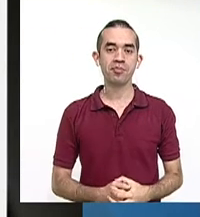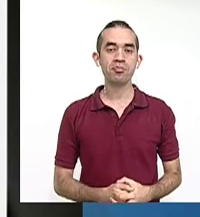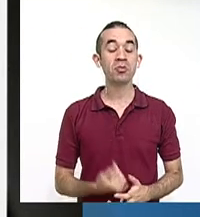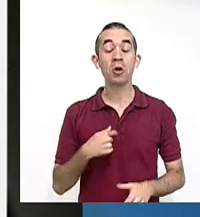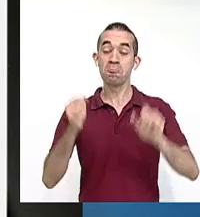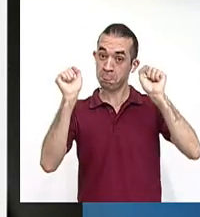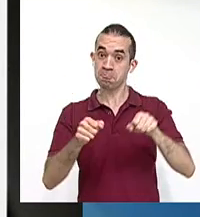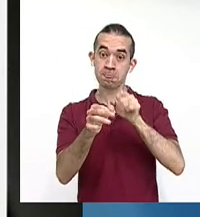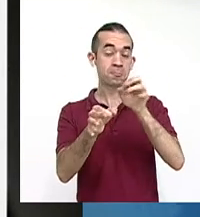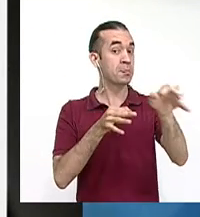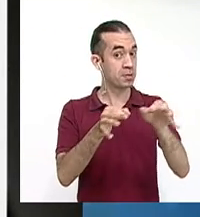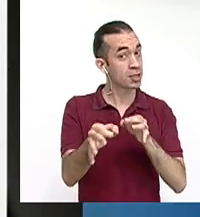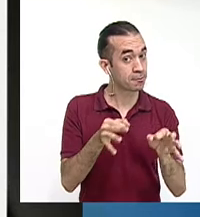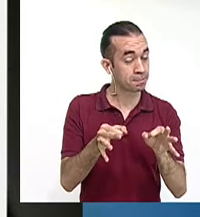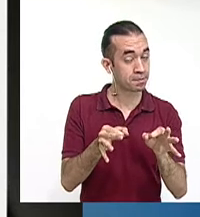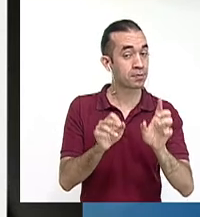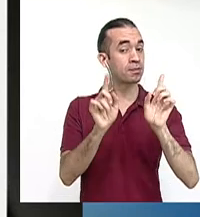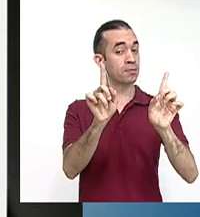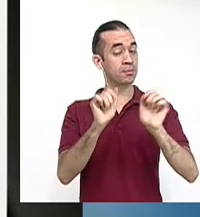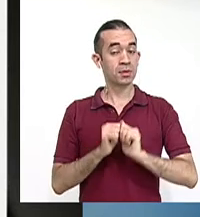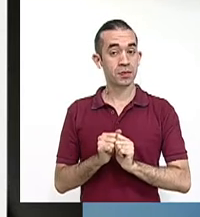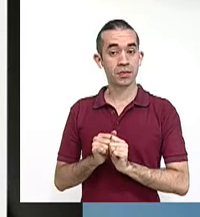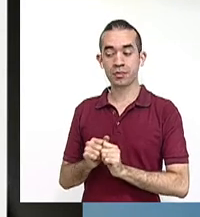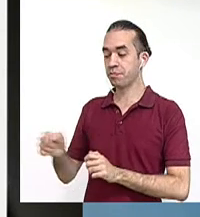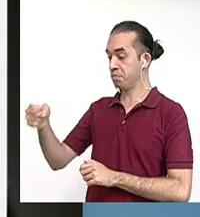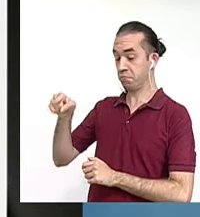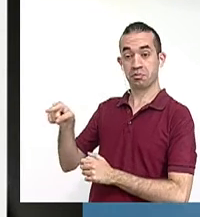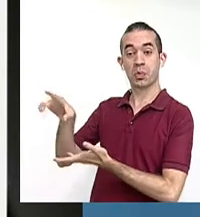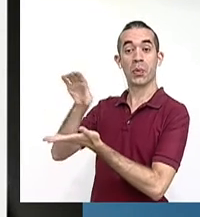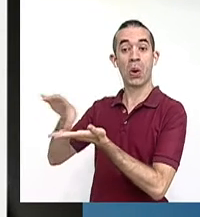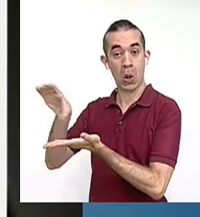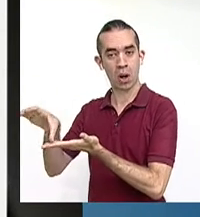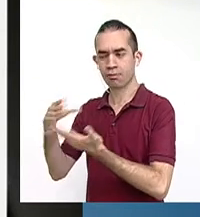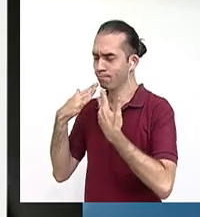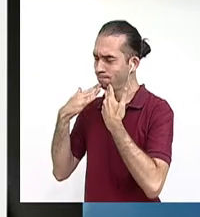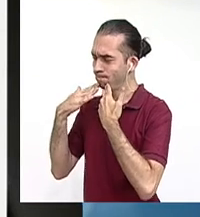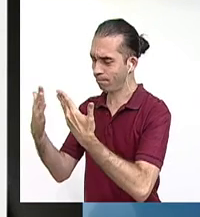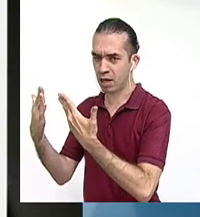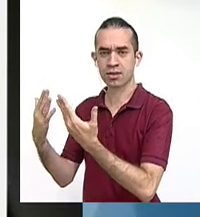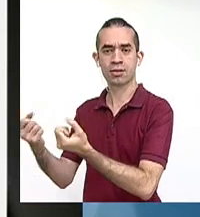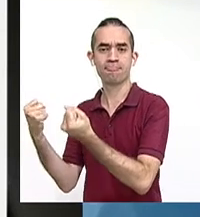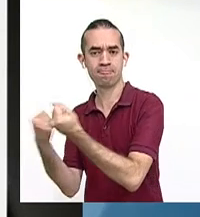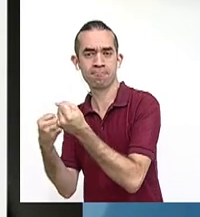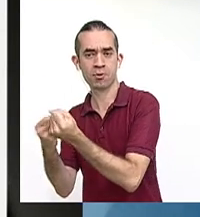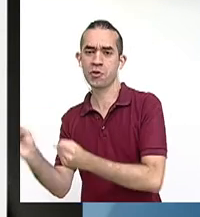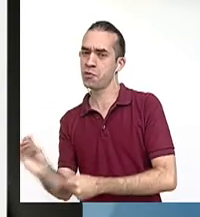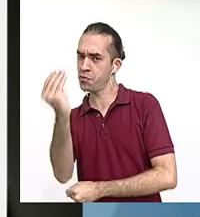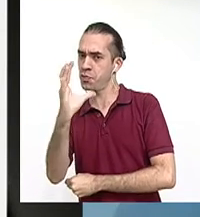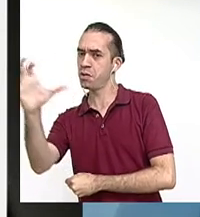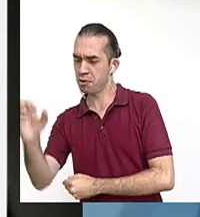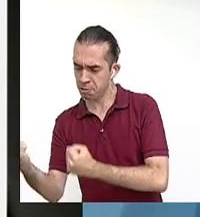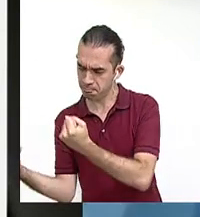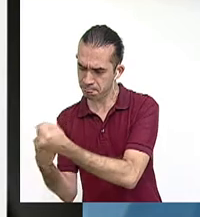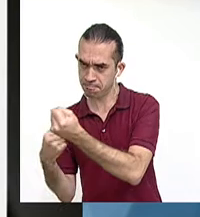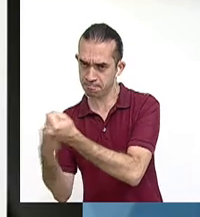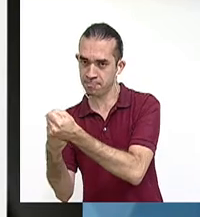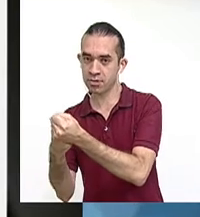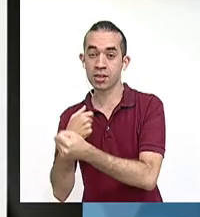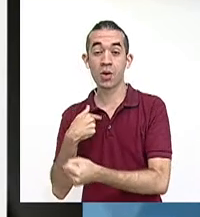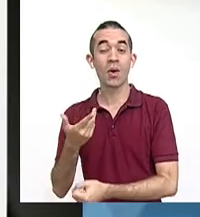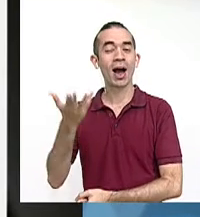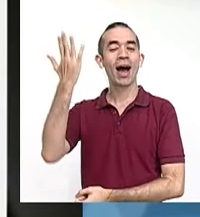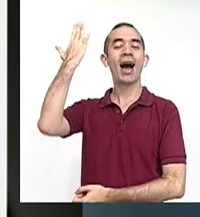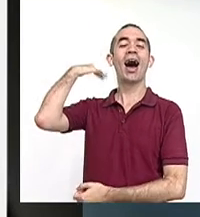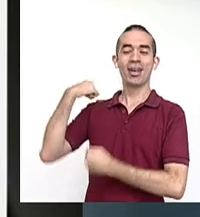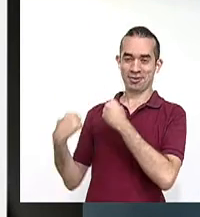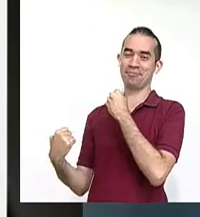en materia, no sin antes agradecer a mi colegio lo que hace ahora por la juventud de Costa Rica, como en otro tiempo